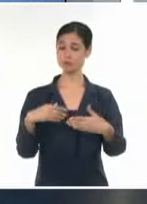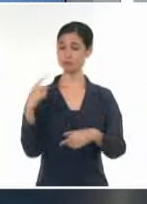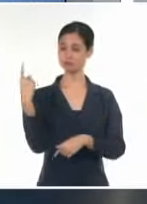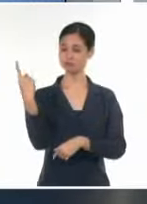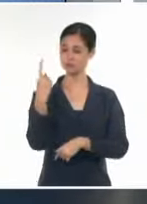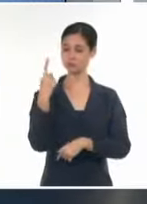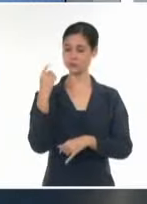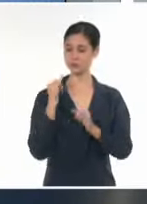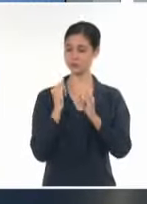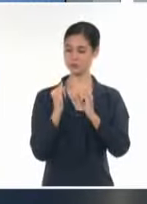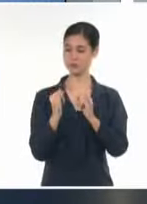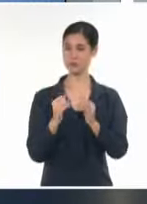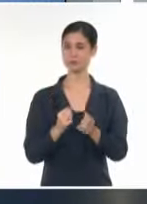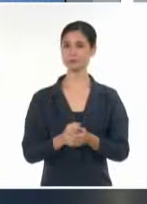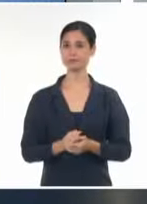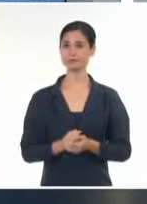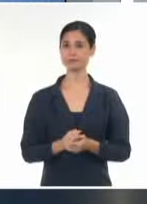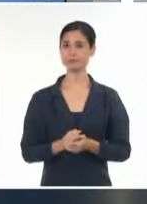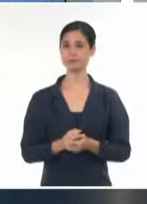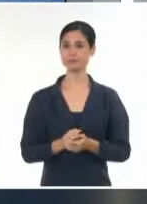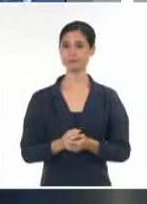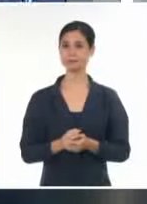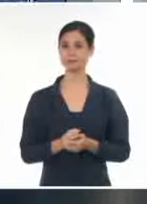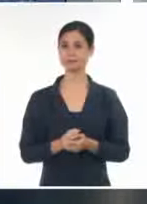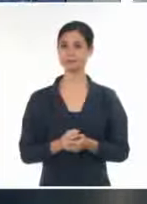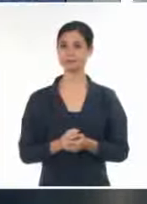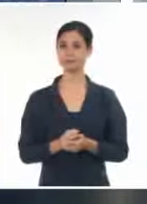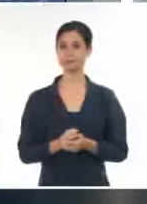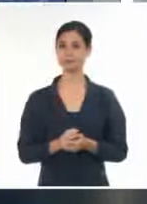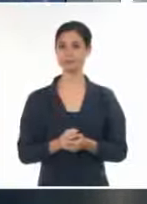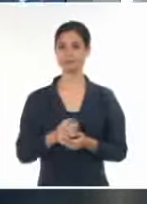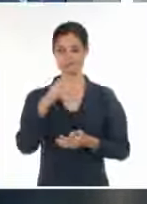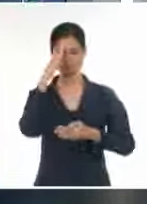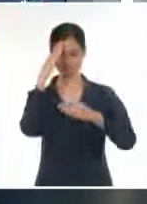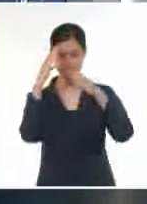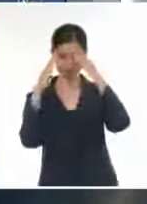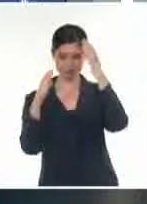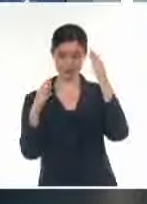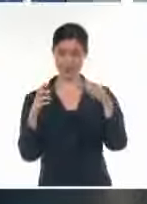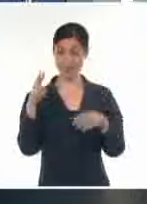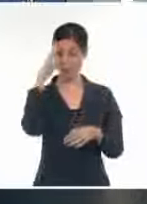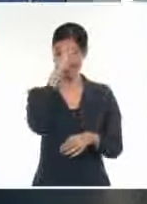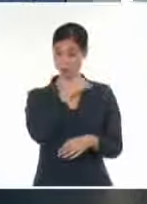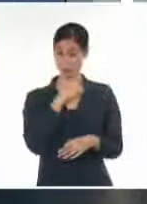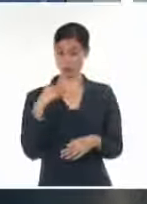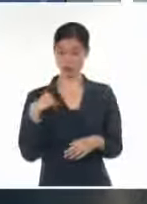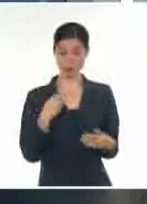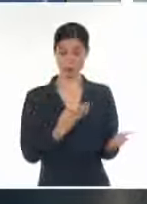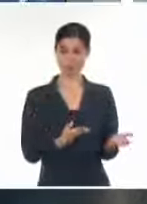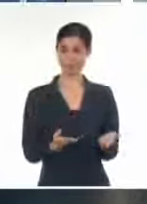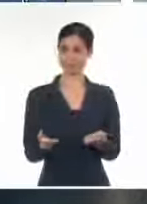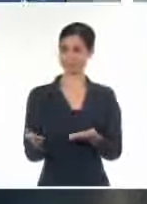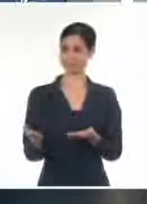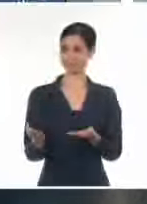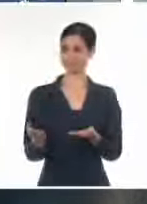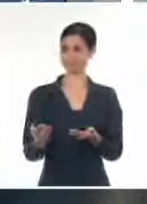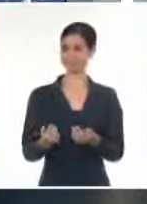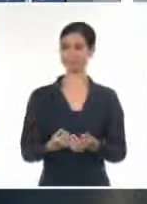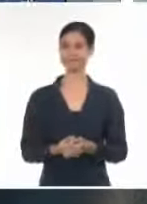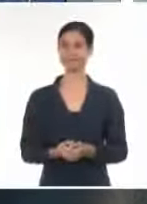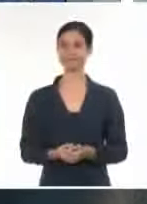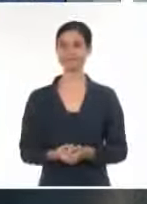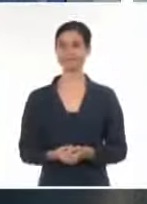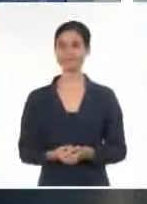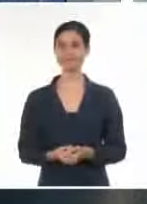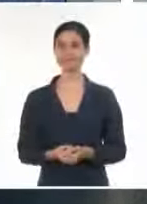y damos la bienvenida en nuestro set a la doctora Miriam Teresita. Muy buenas noches, doctora, qué placer. Muy buenas noches, Giselle, y también a los